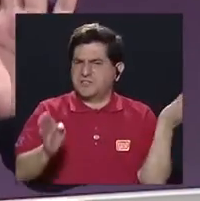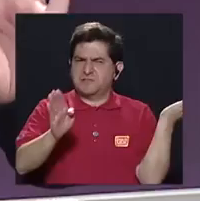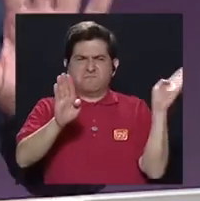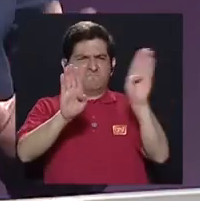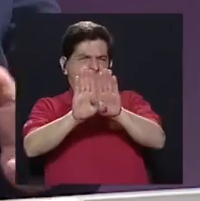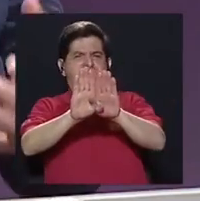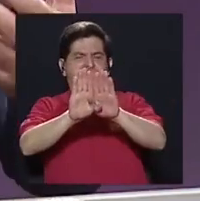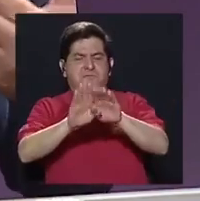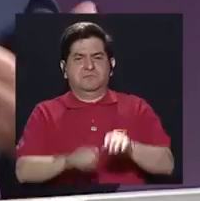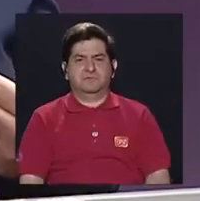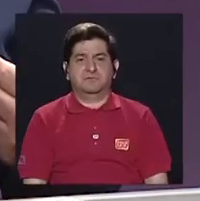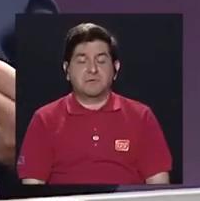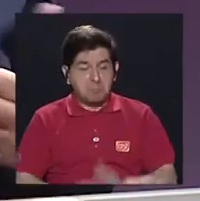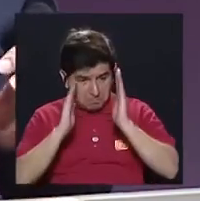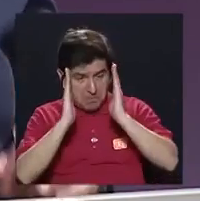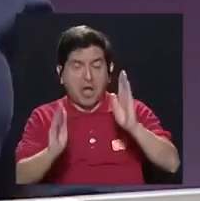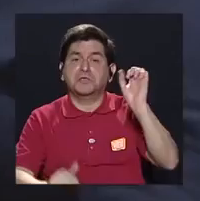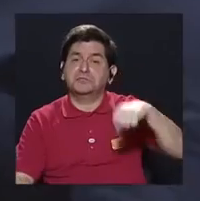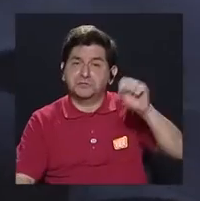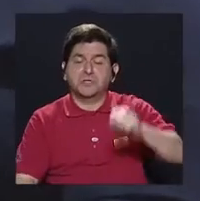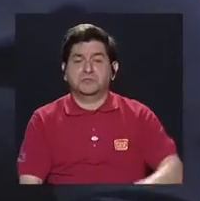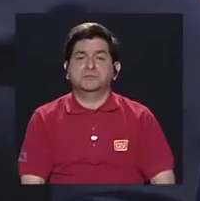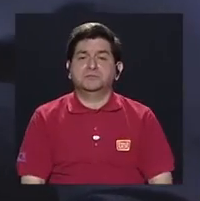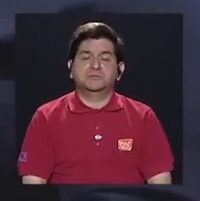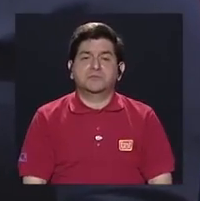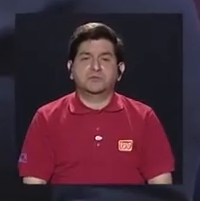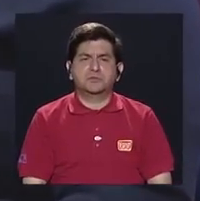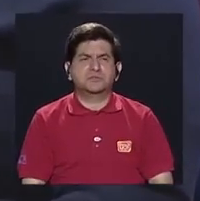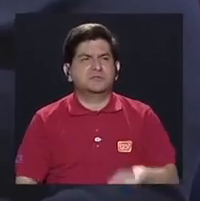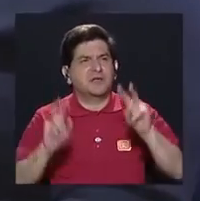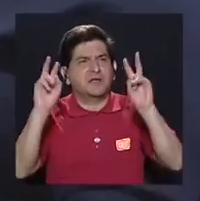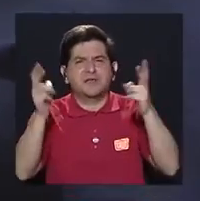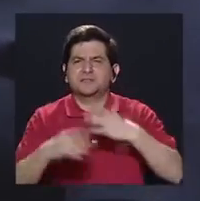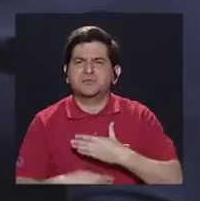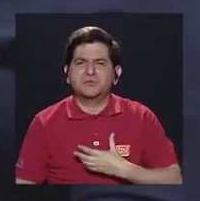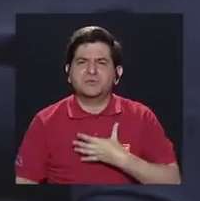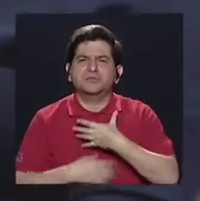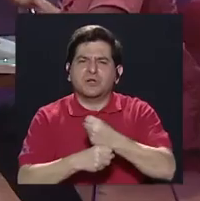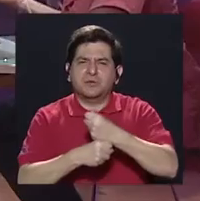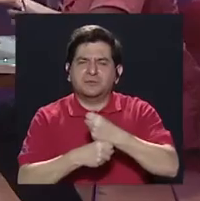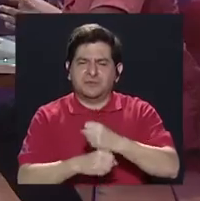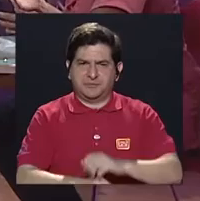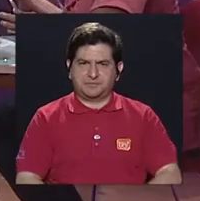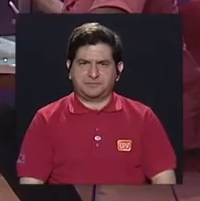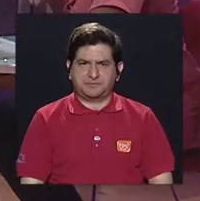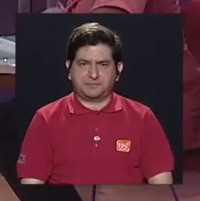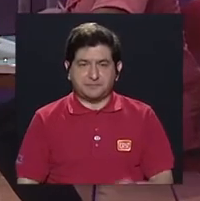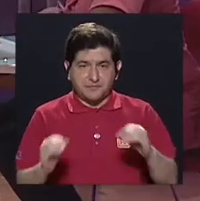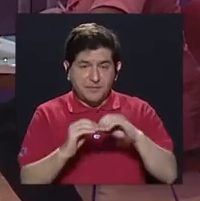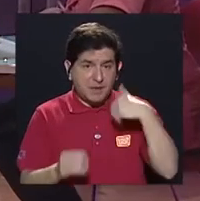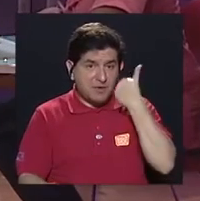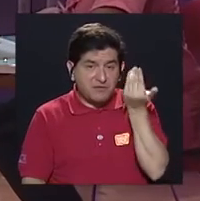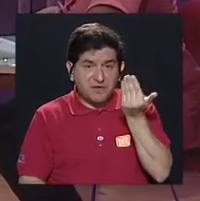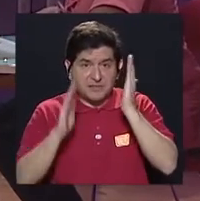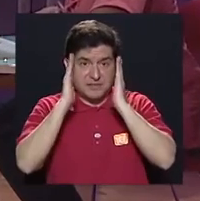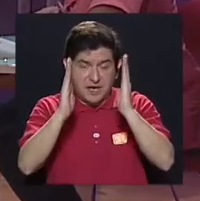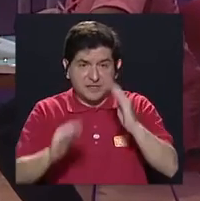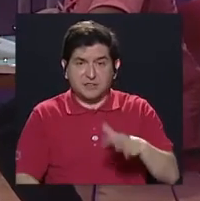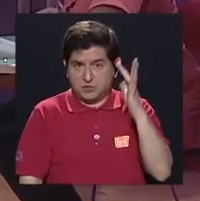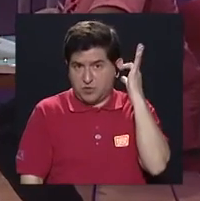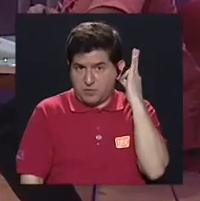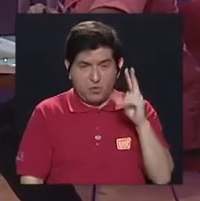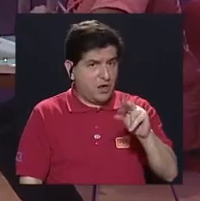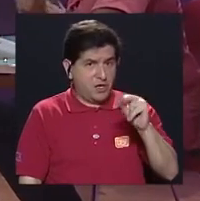la puerta, nos escuchan. O sea, como que tenemos… tema de confianza. Sí, eso es. O sea, hay dos fases que escuchen a las mujeres que a los Yo creo que sí,